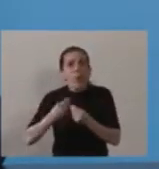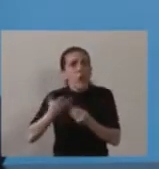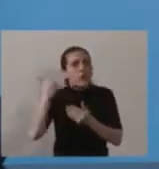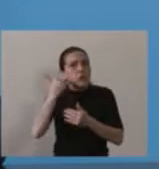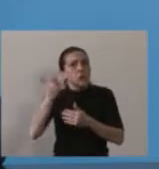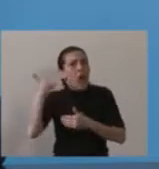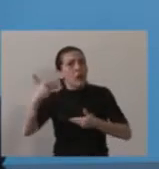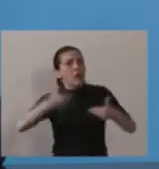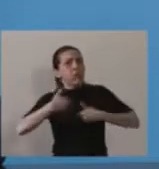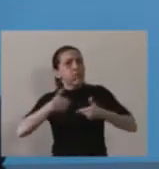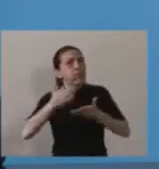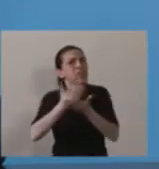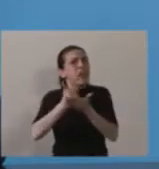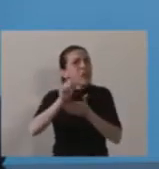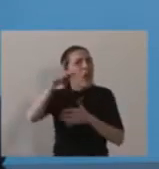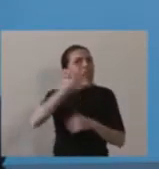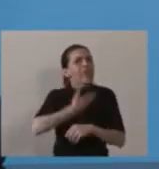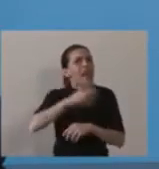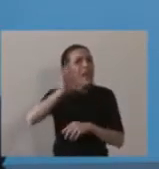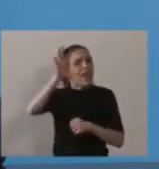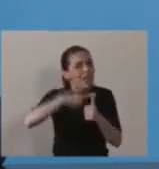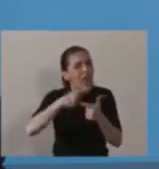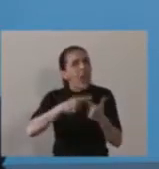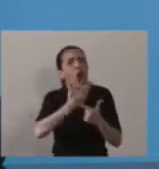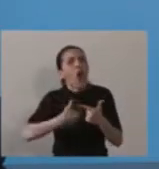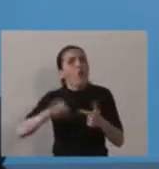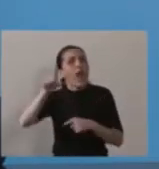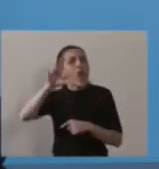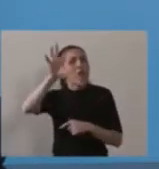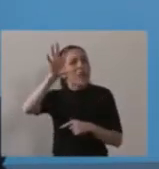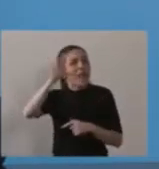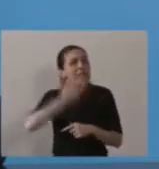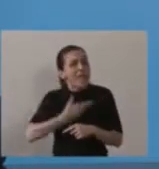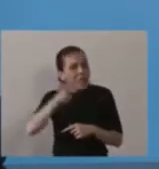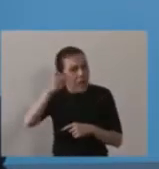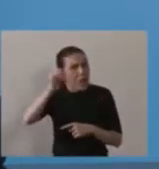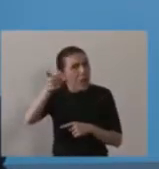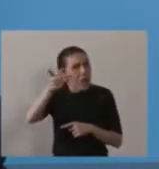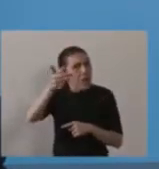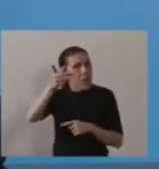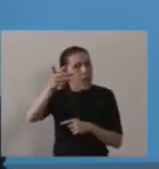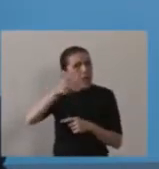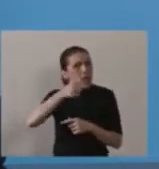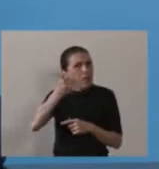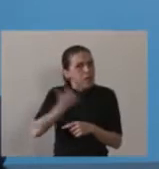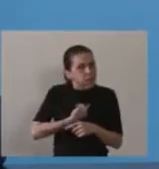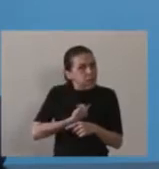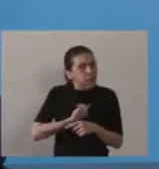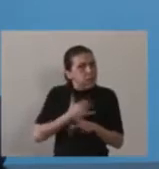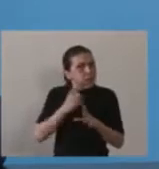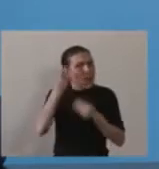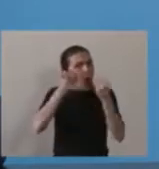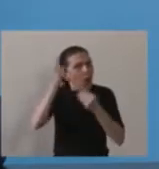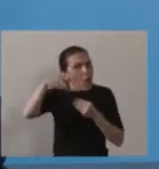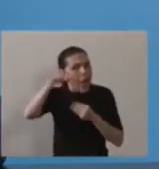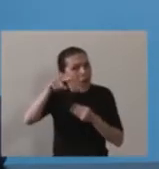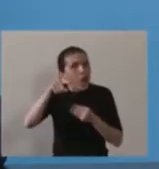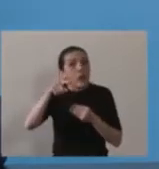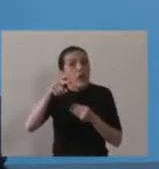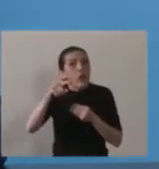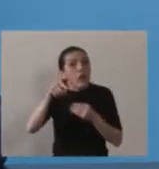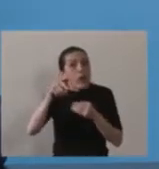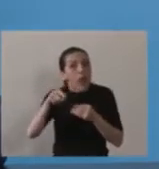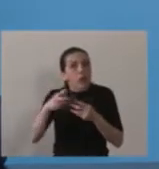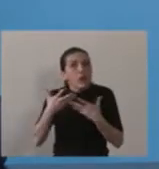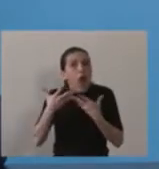santafesinos, una preocupación del gobierno de Santa Fe también y que me parece favorece a la Argentina